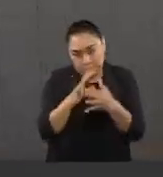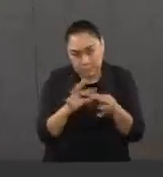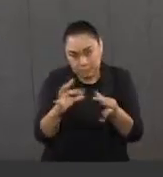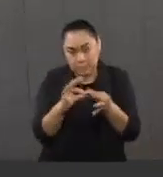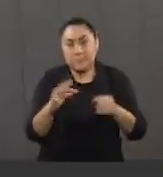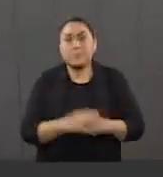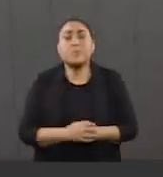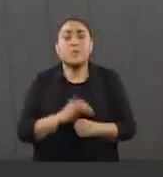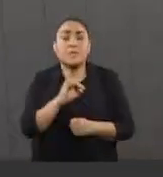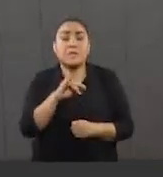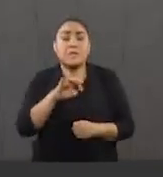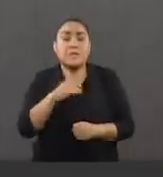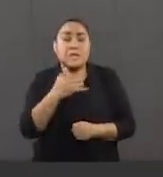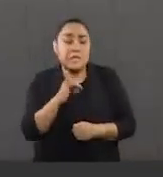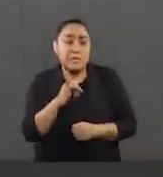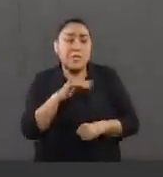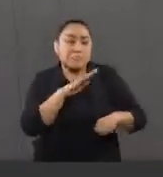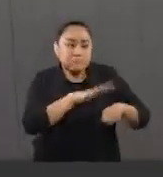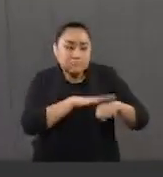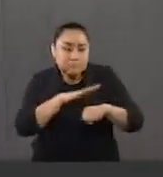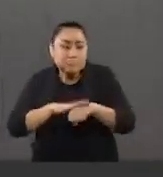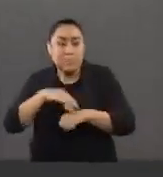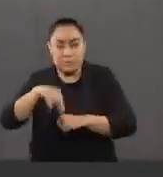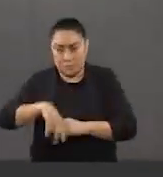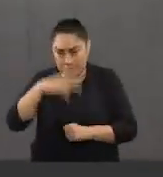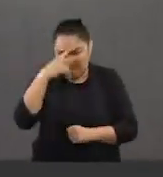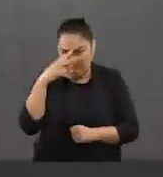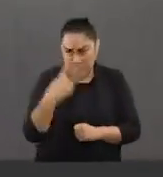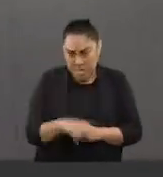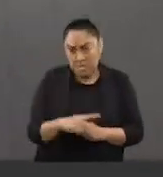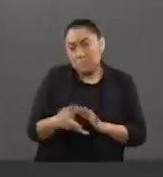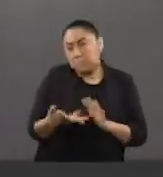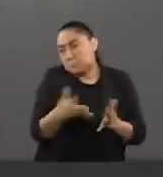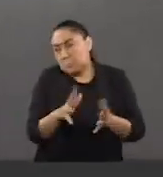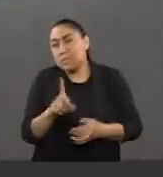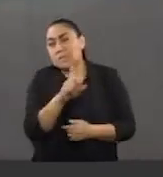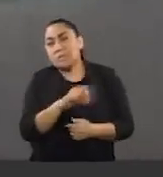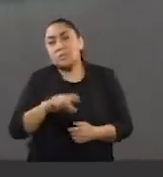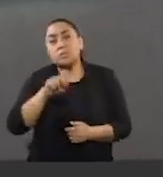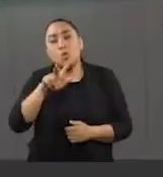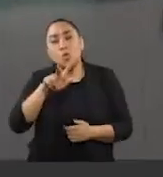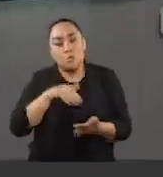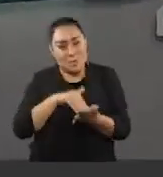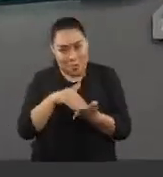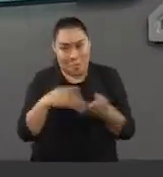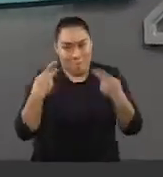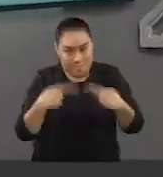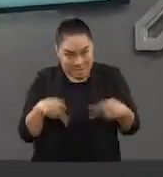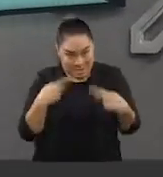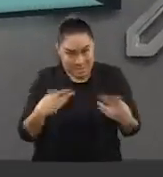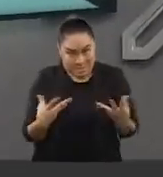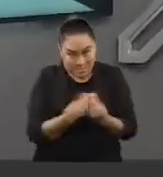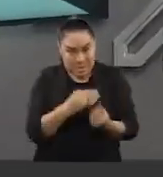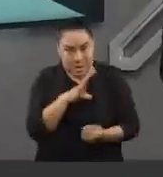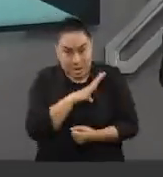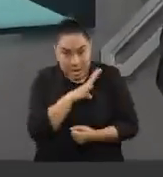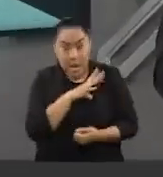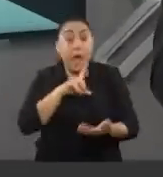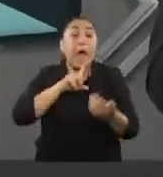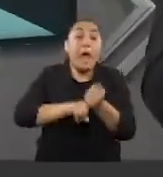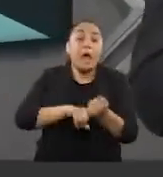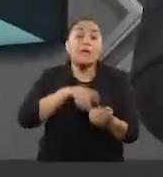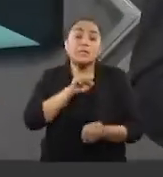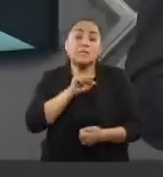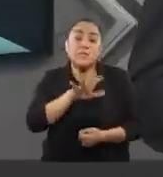datos del Inegi están indicando que en México viven poco más de 128 millones de personas, de las cuales 65